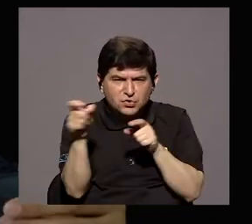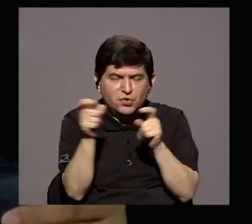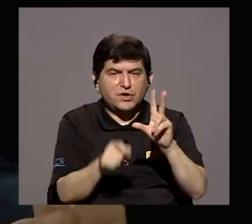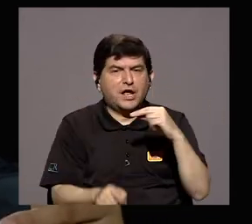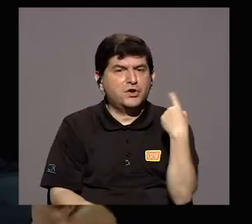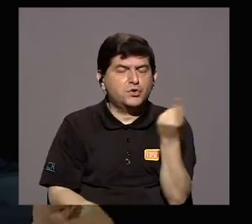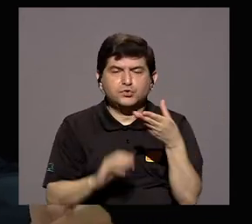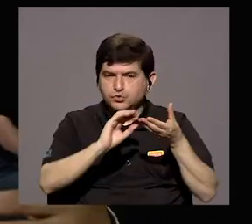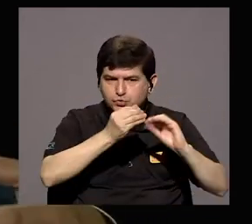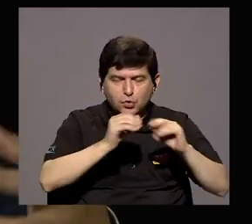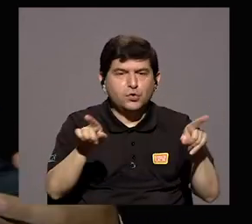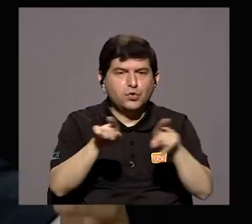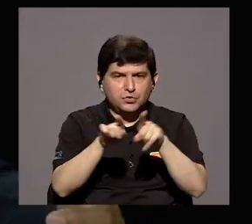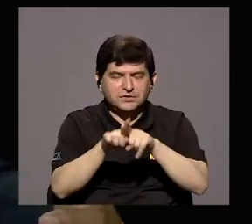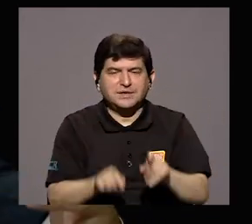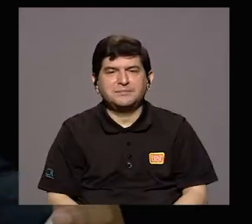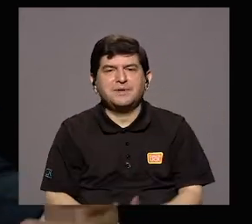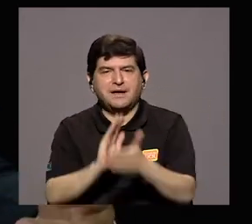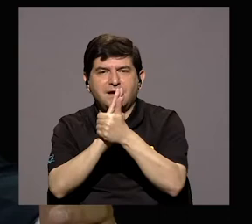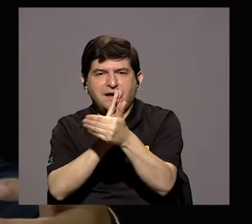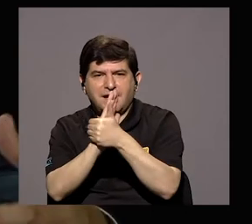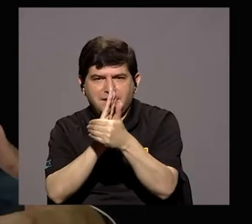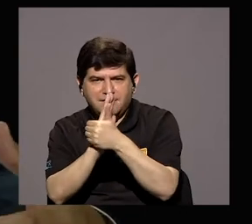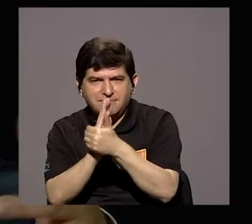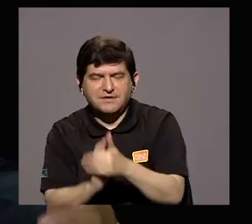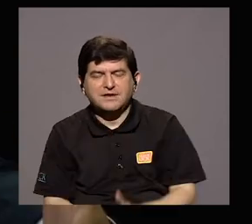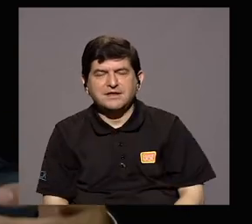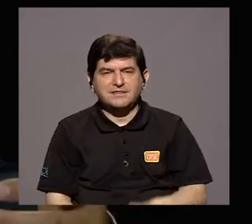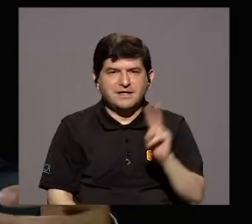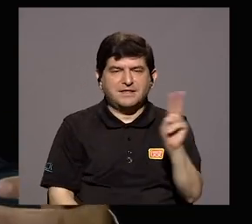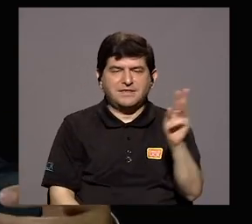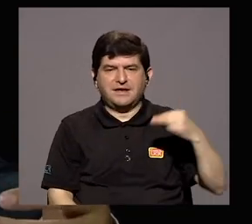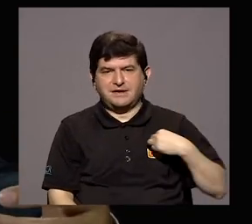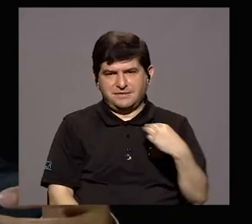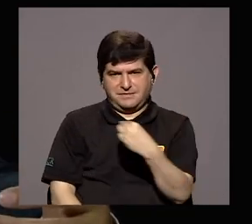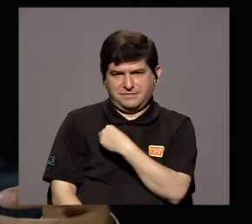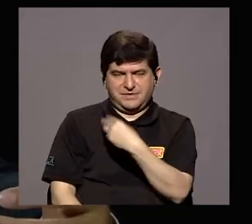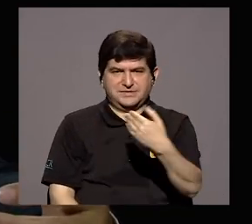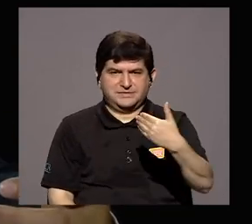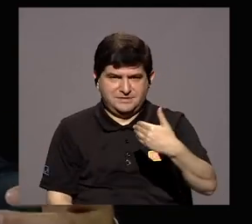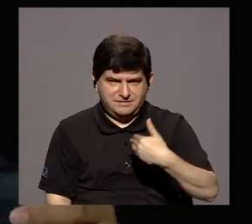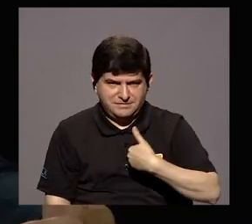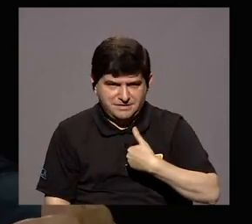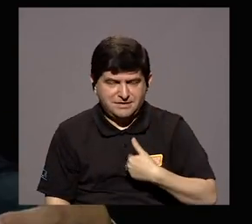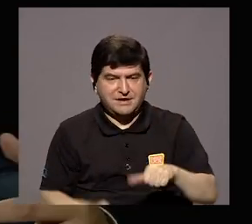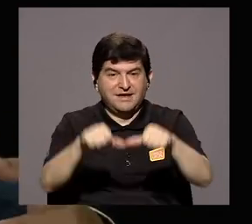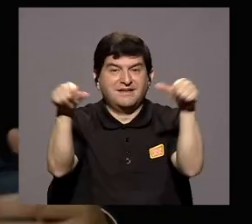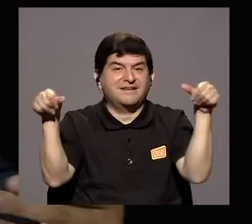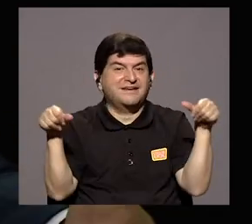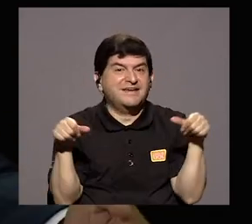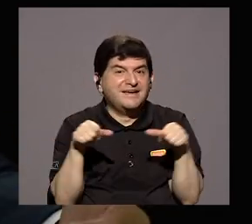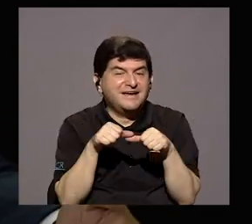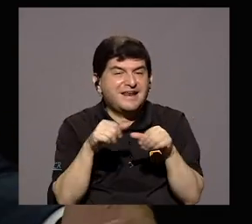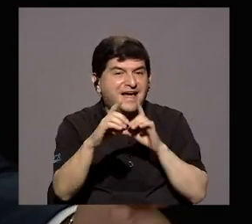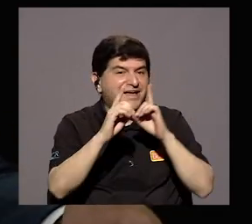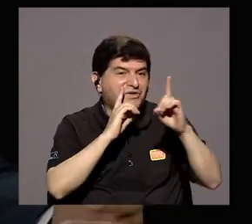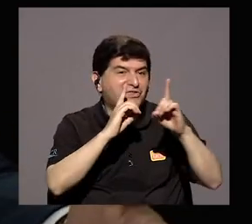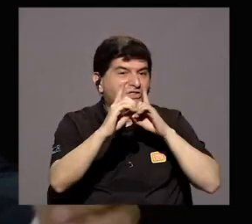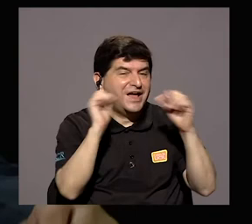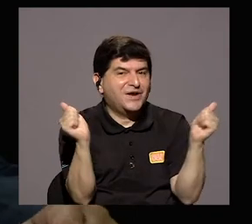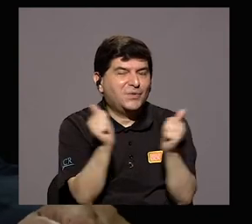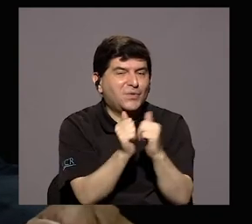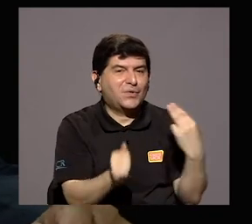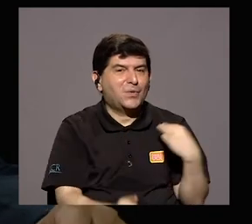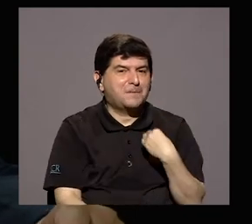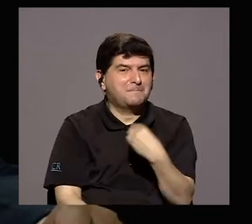los números sino la capacidad que pueda tener el propio viceministerio en el ámbito del diálogo que tiene que tener con